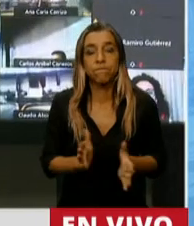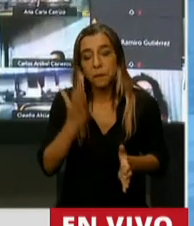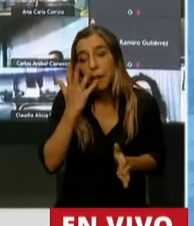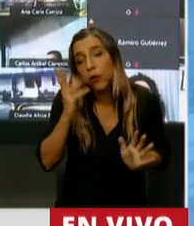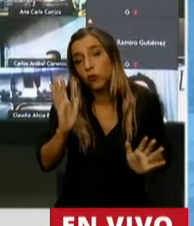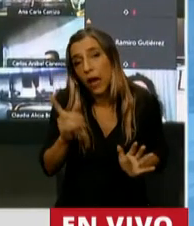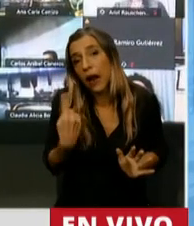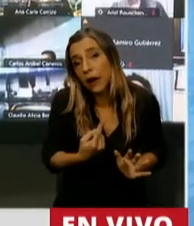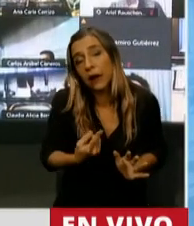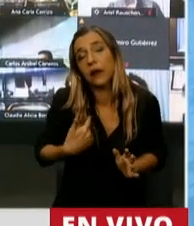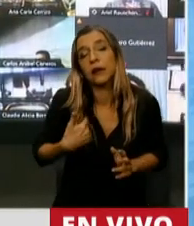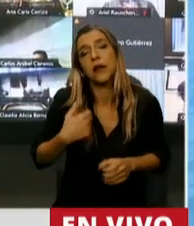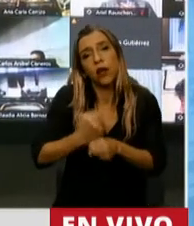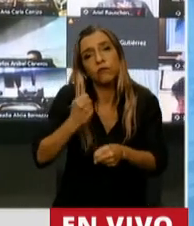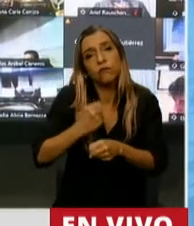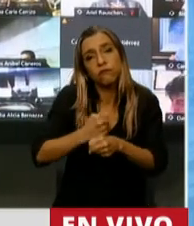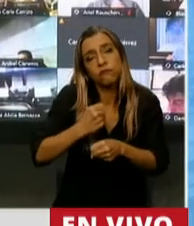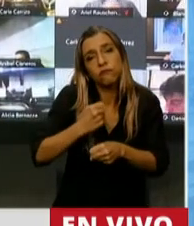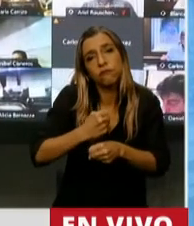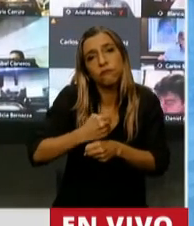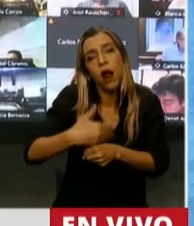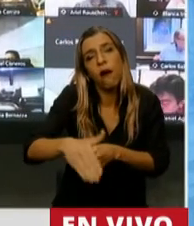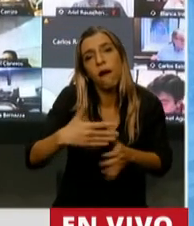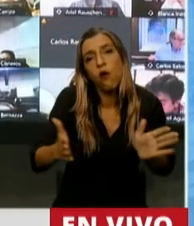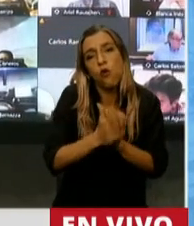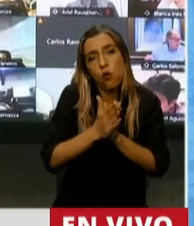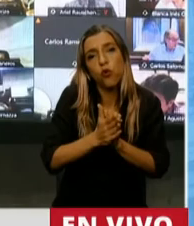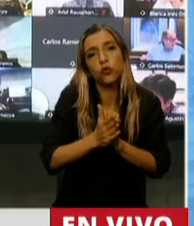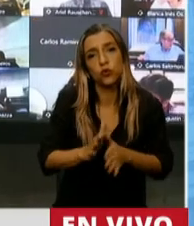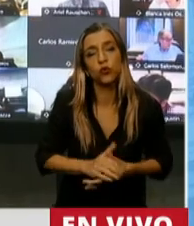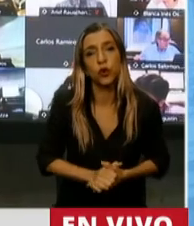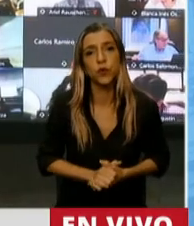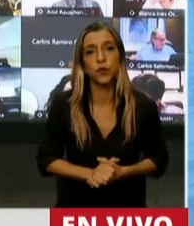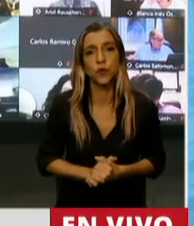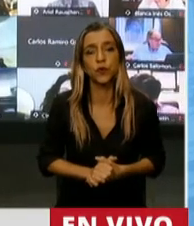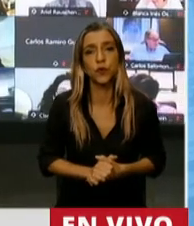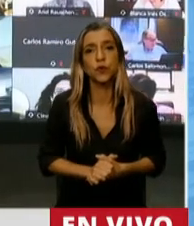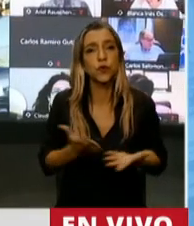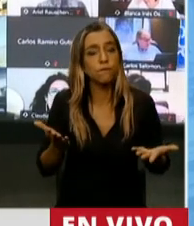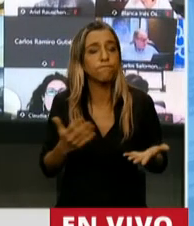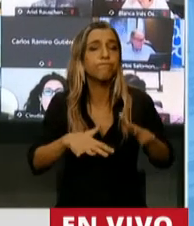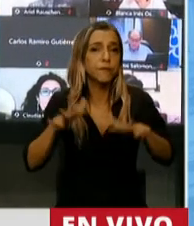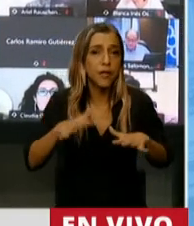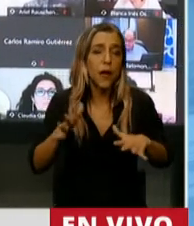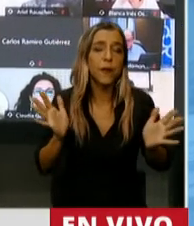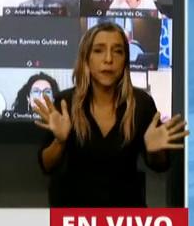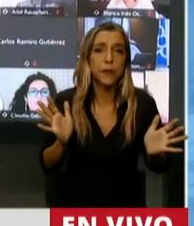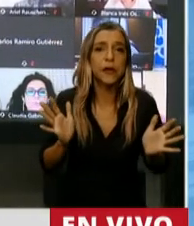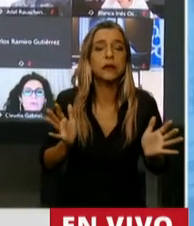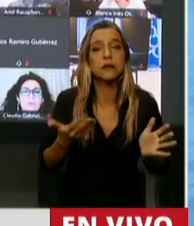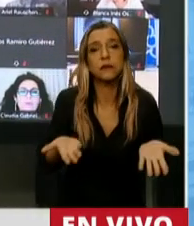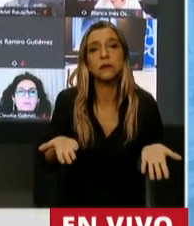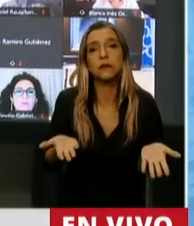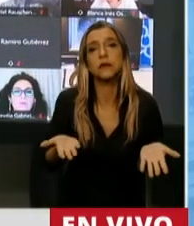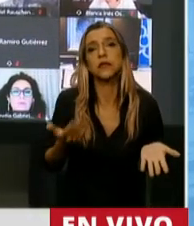trabajar de una vez por todas en este pedido que se reitera mucho y poco por ahí se hace, poco por ahí hacemos, y que está